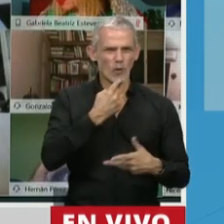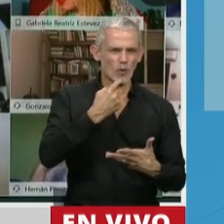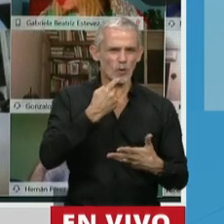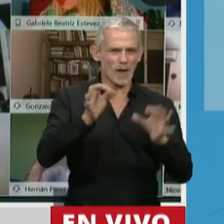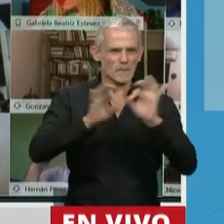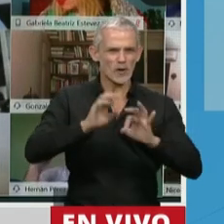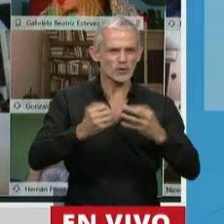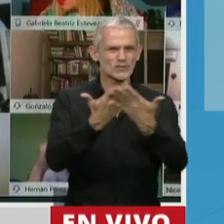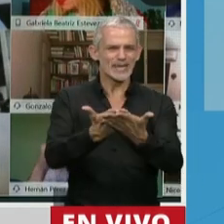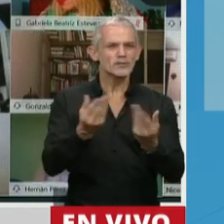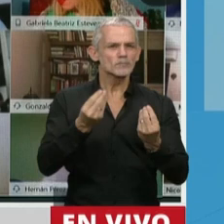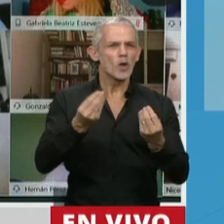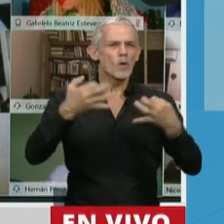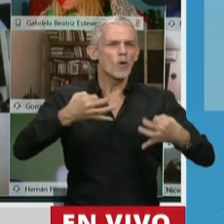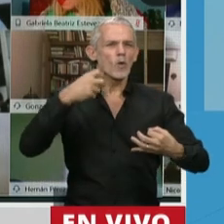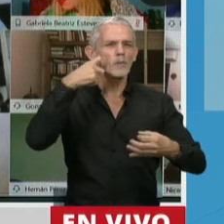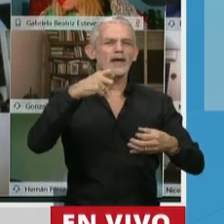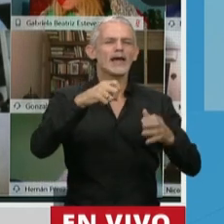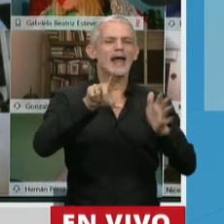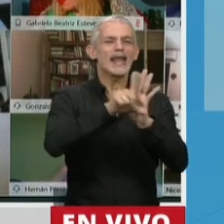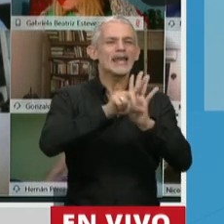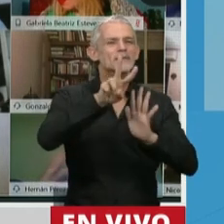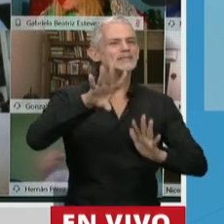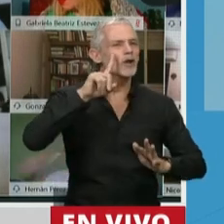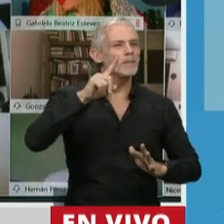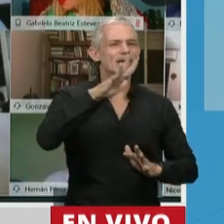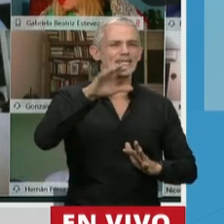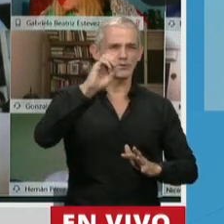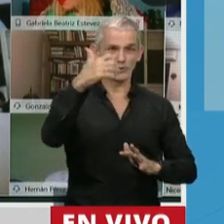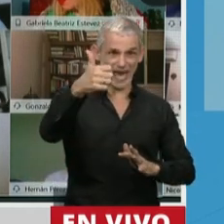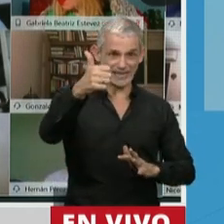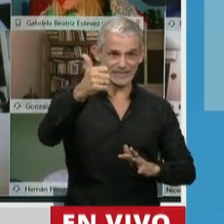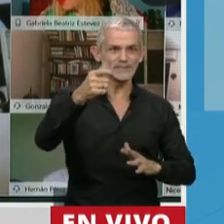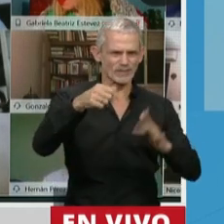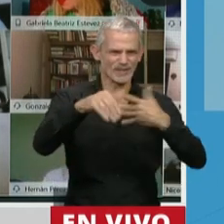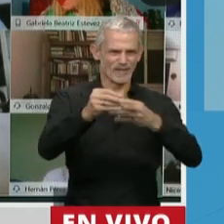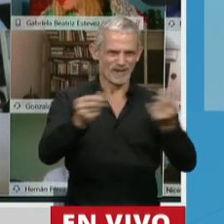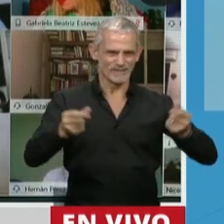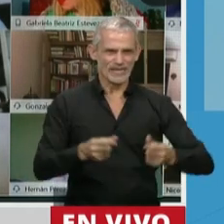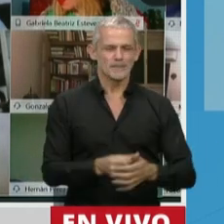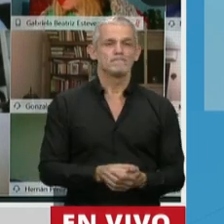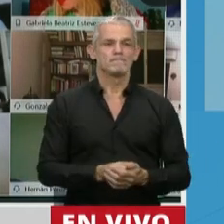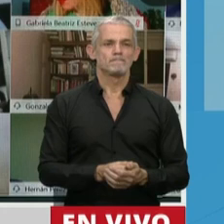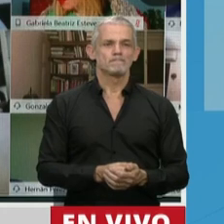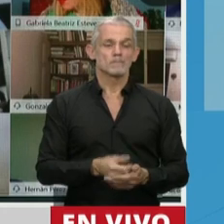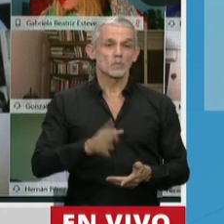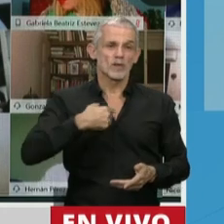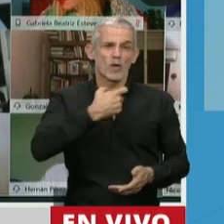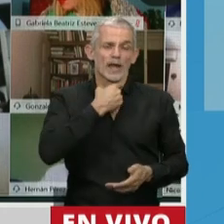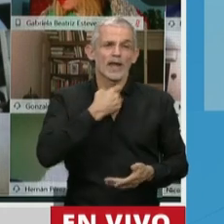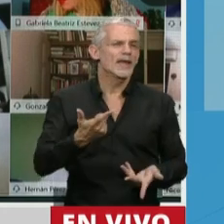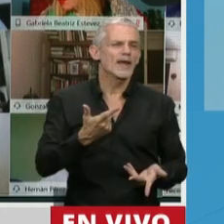proyecto y el cumplimiento de la LAI 25.506. Y para ir cerrando, Presidente, quiero